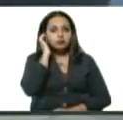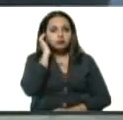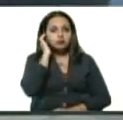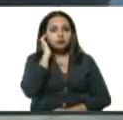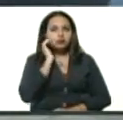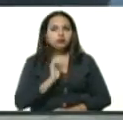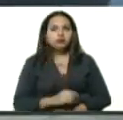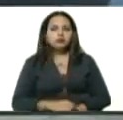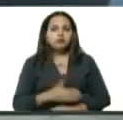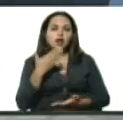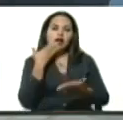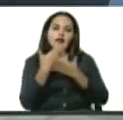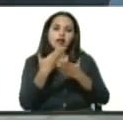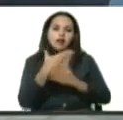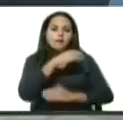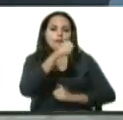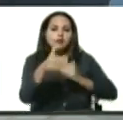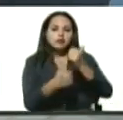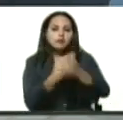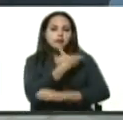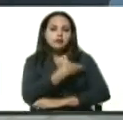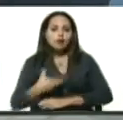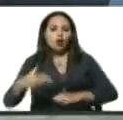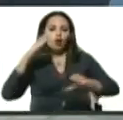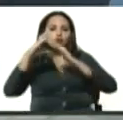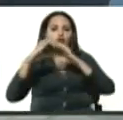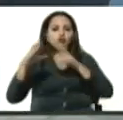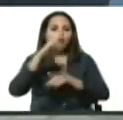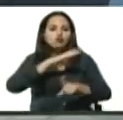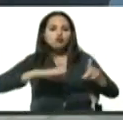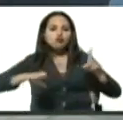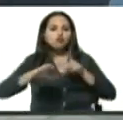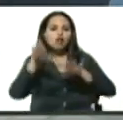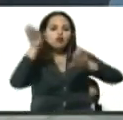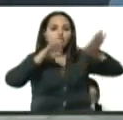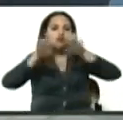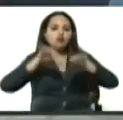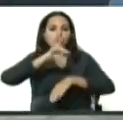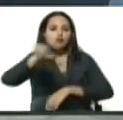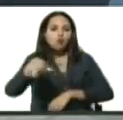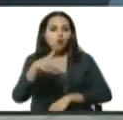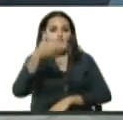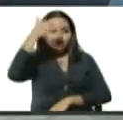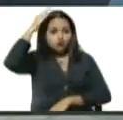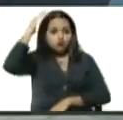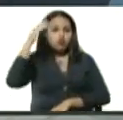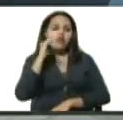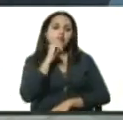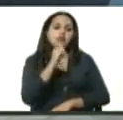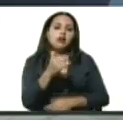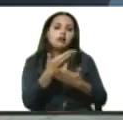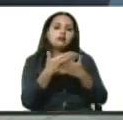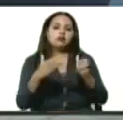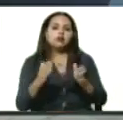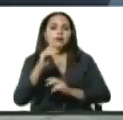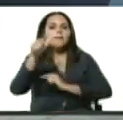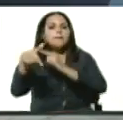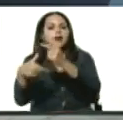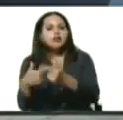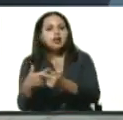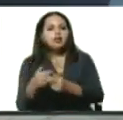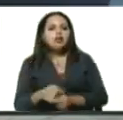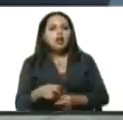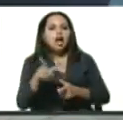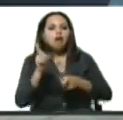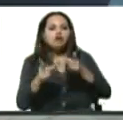Bueno, agradecemos al vicepresidente de Comunicación, Cultura y Turismo, Jorge Rodríguez, ha informado que se abrirán a partir de mañana las